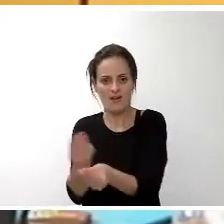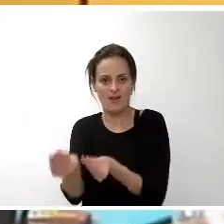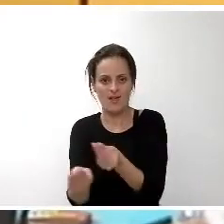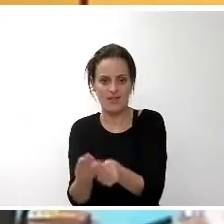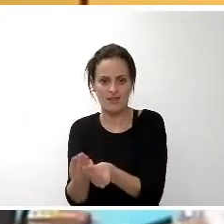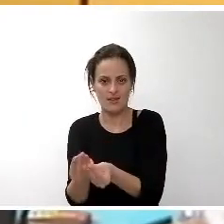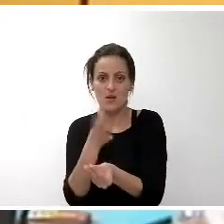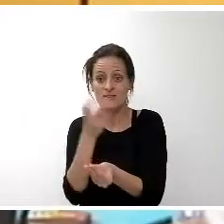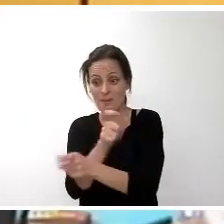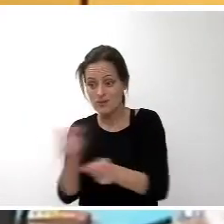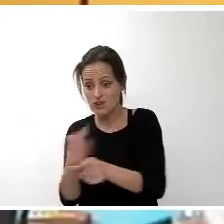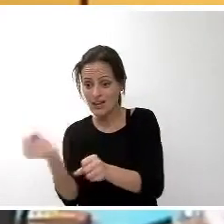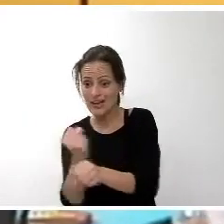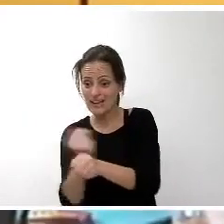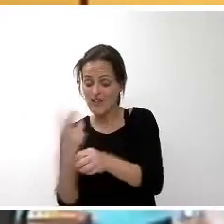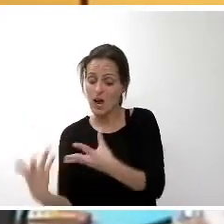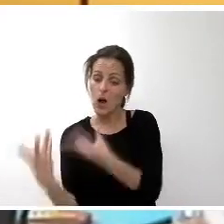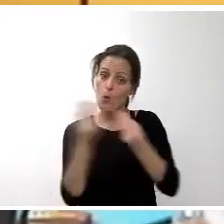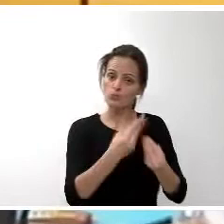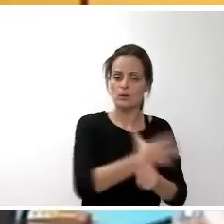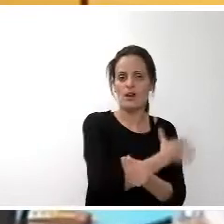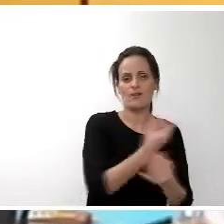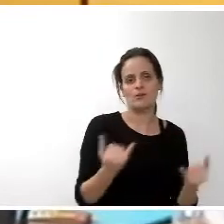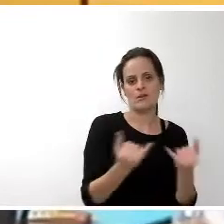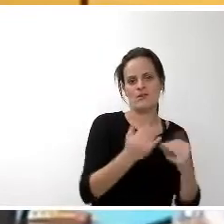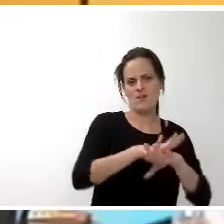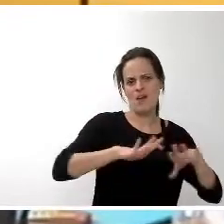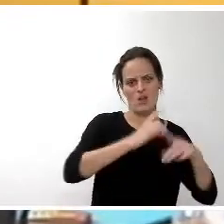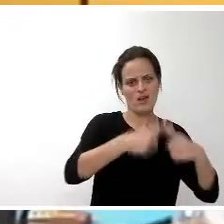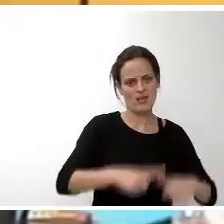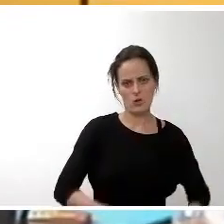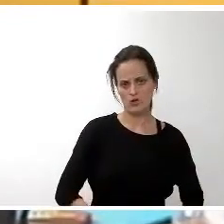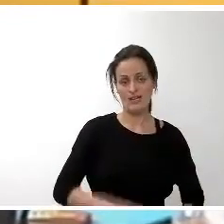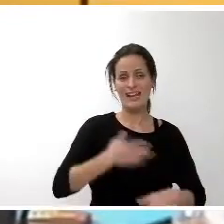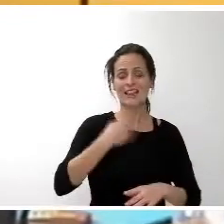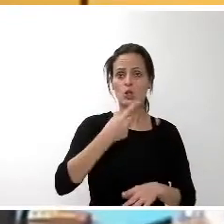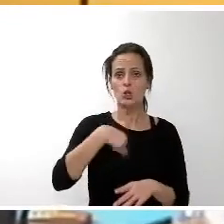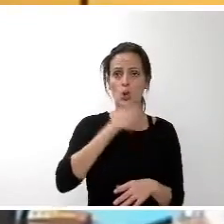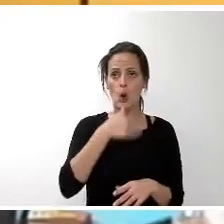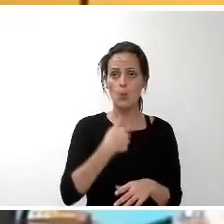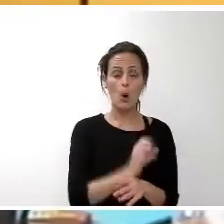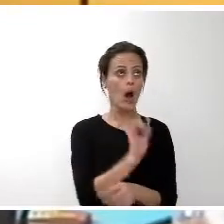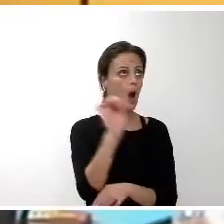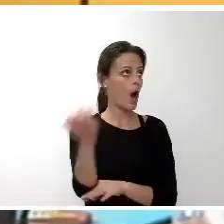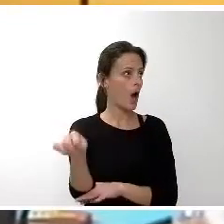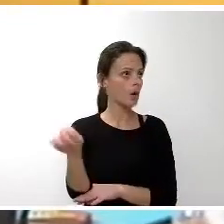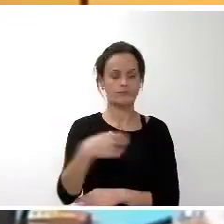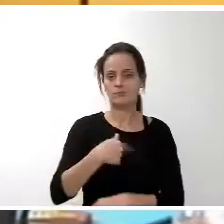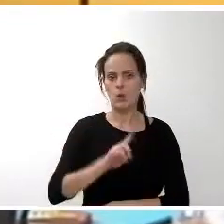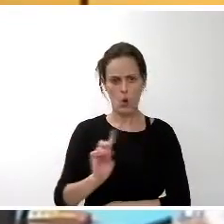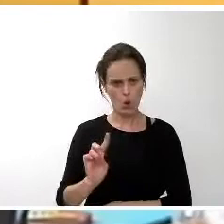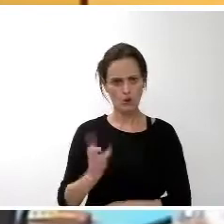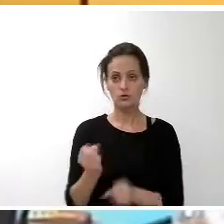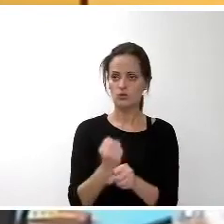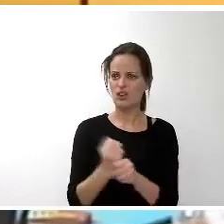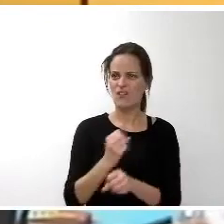con el Cabildo de Tenerife en muchísimos aspectos. Ni estamos lejos de la ciudadanía, ni no trabajamos con ellos, ni